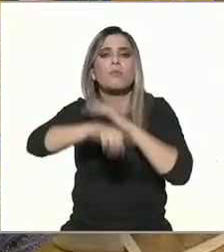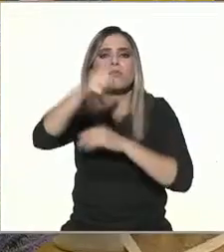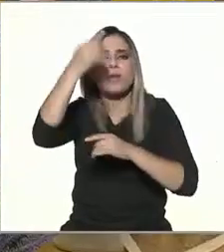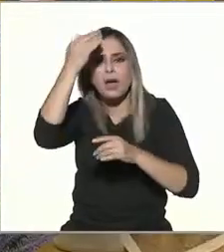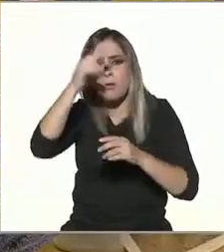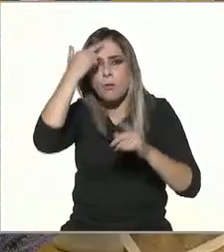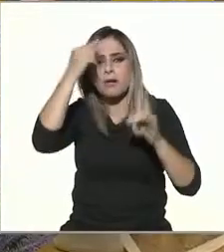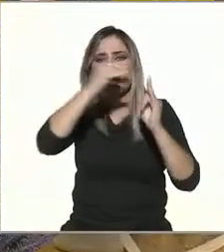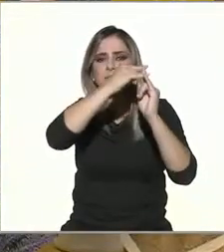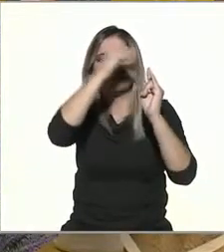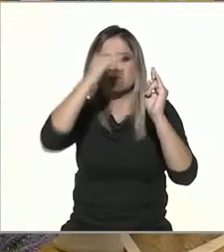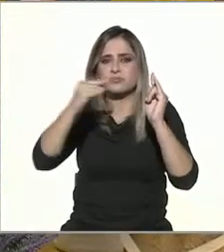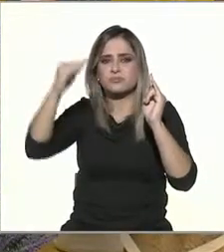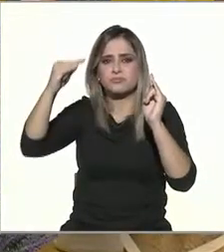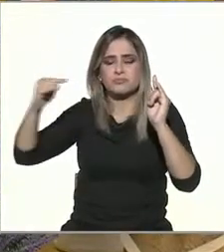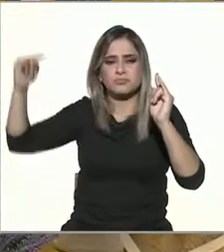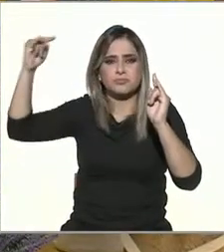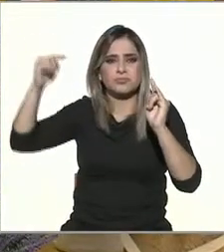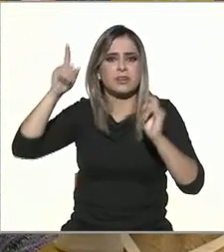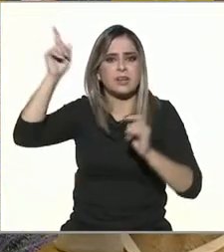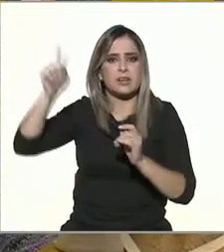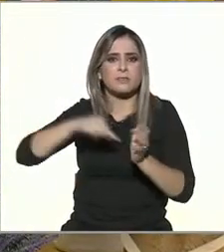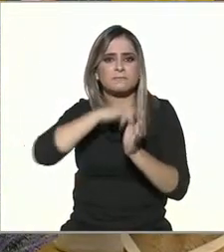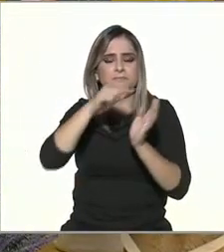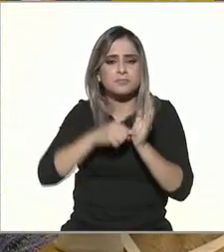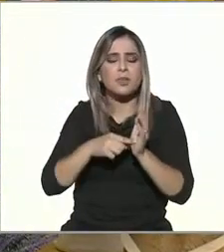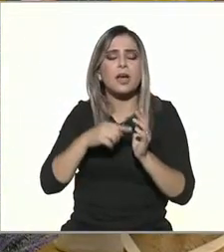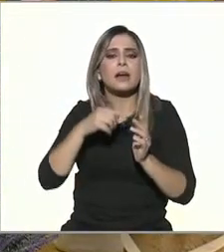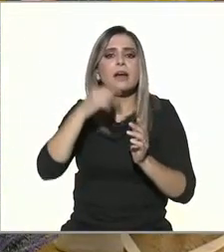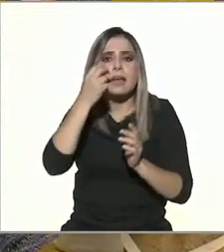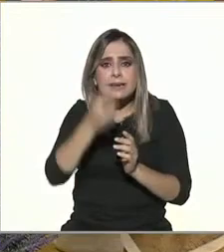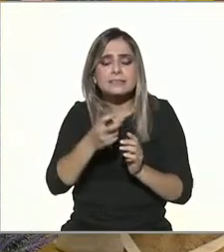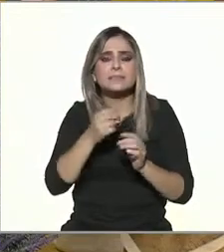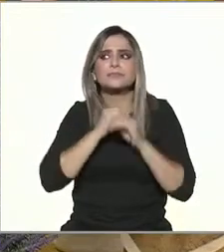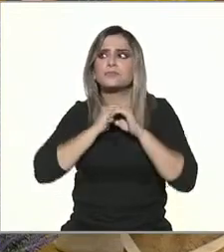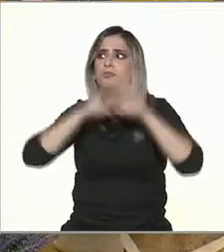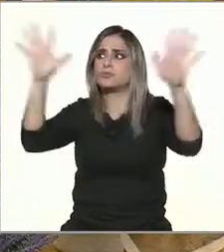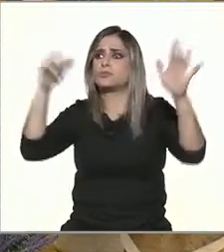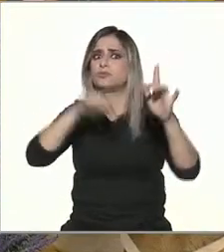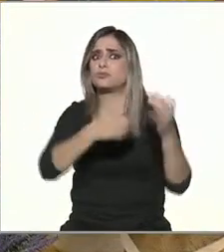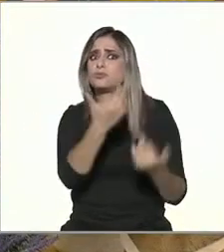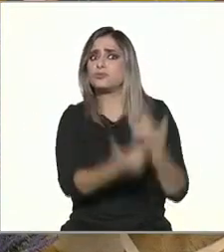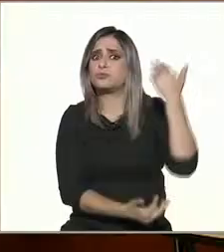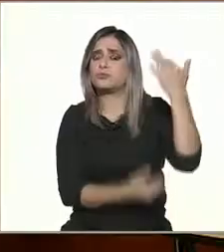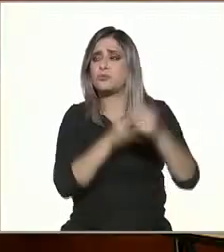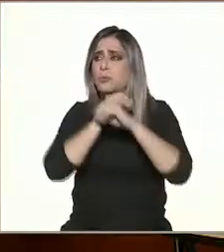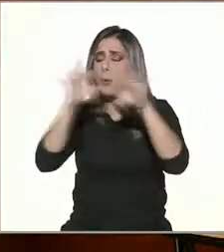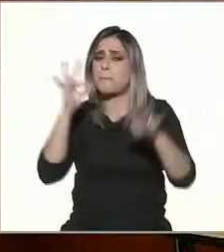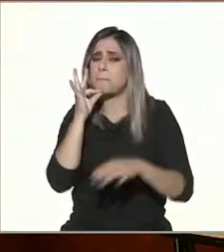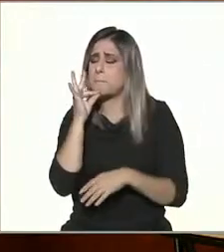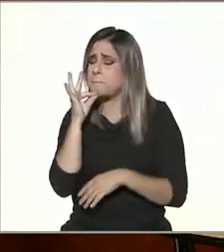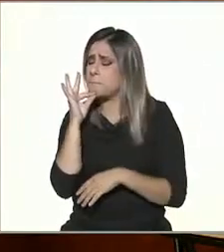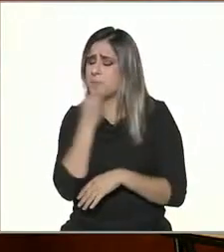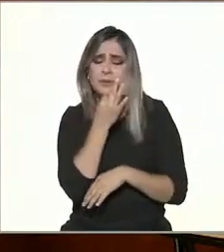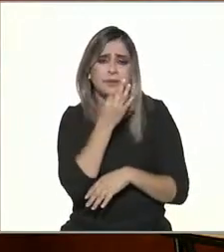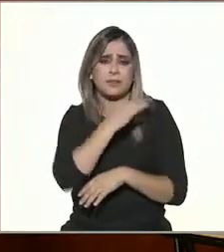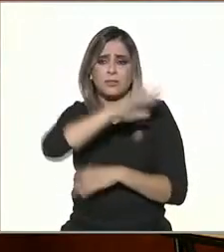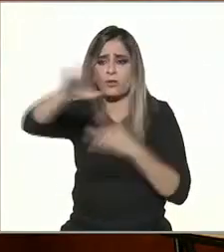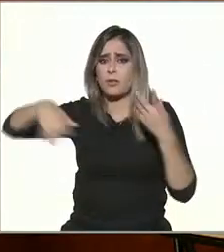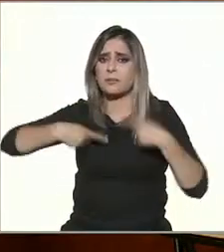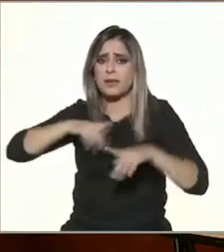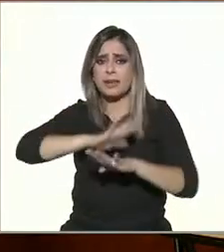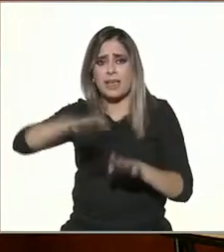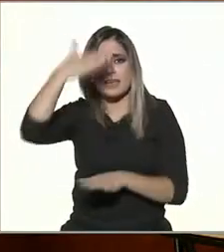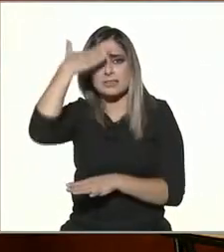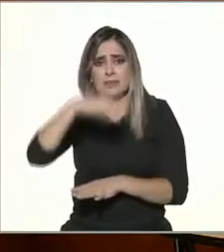Y en ese sentido, pues, Internet nos permite eso. Y es tanta la inmediatez que inclusive ha puesto